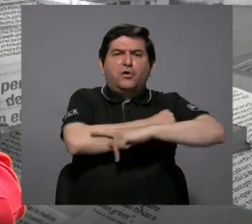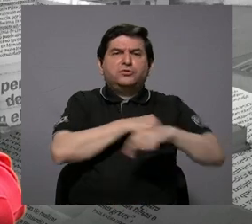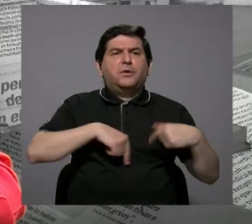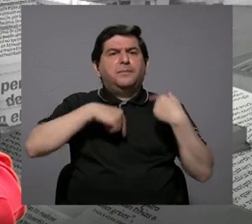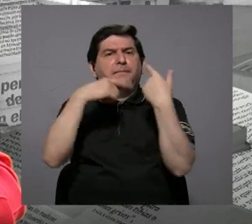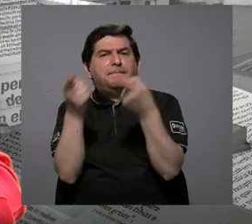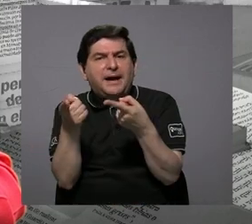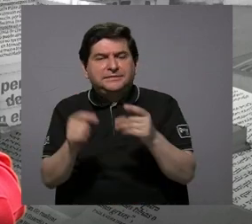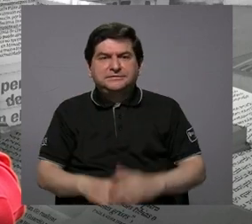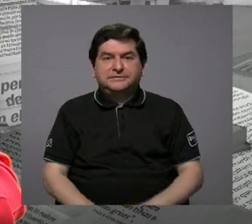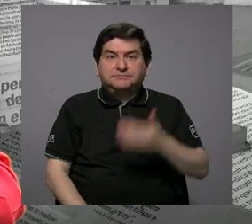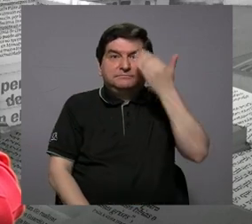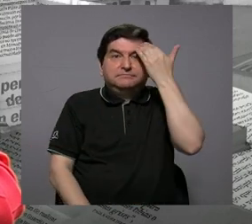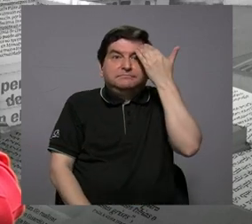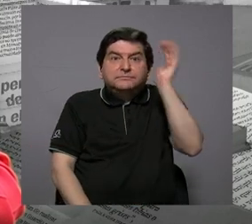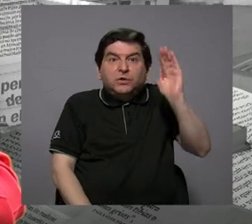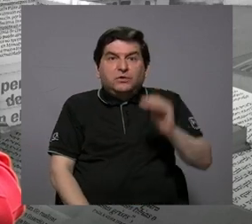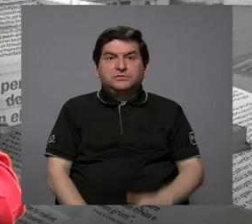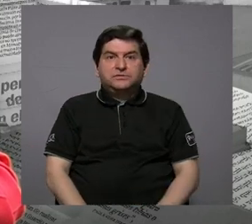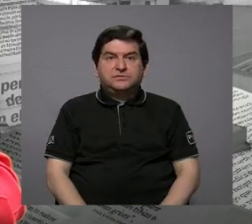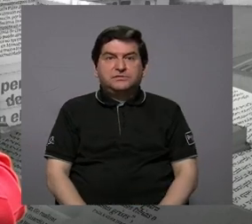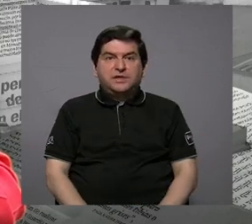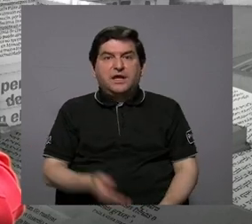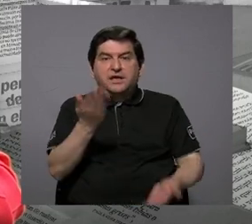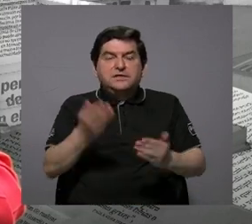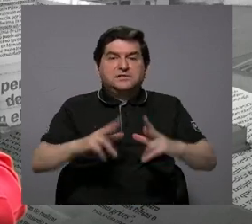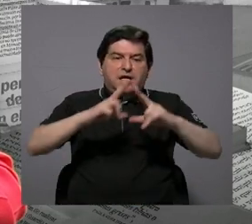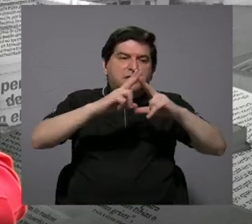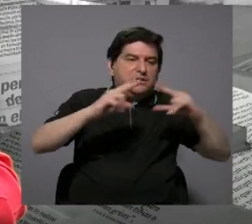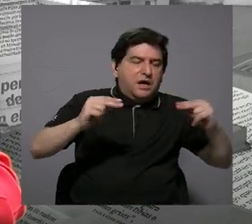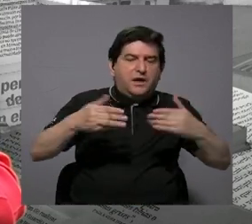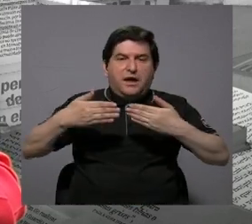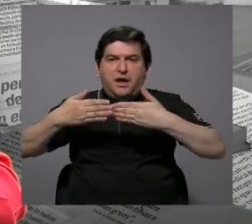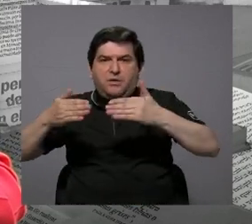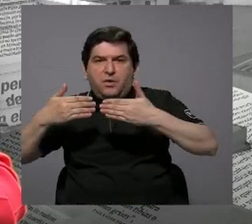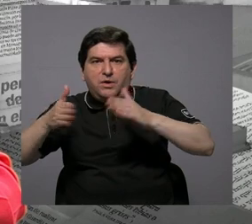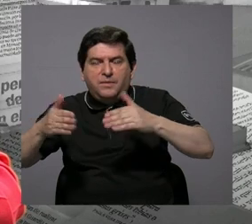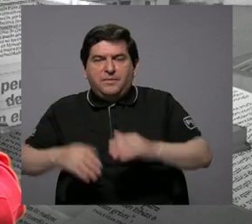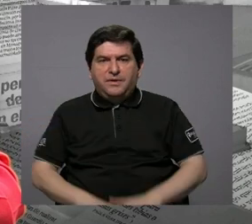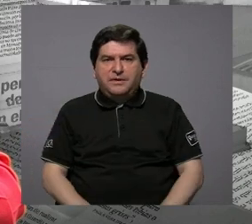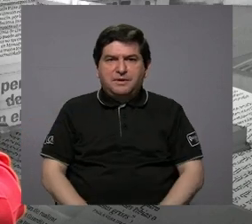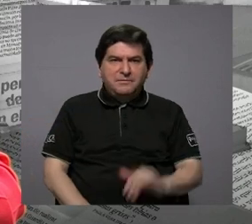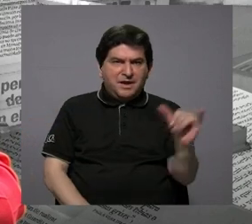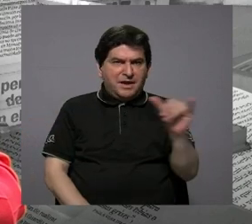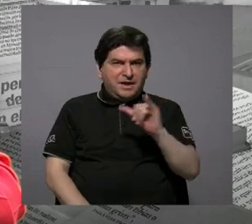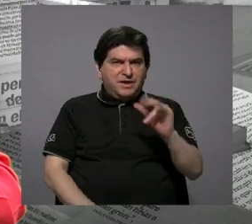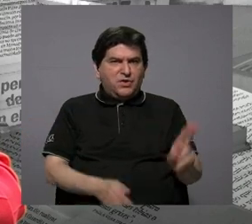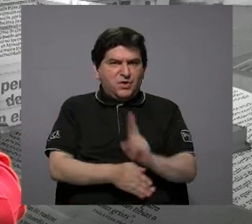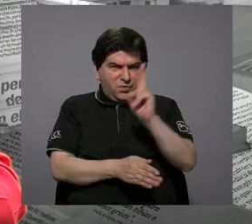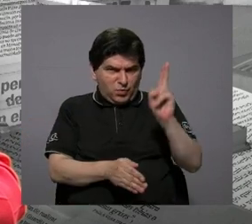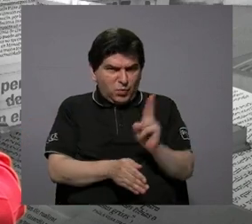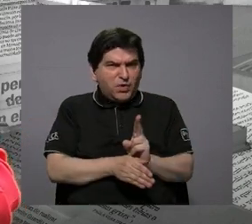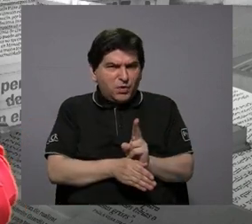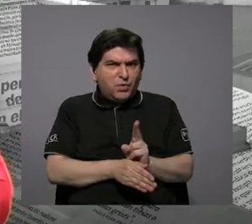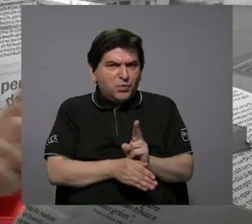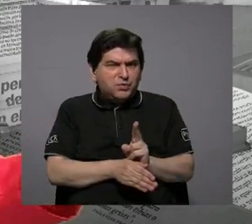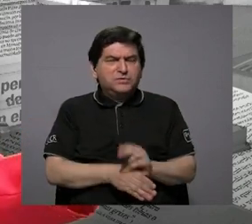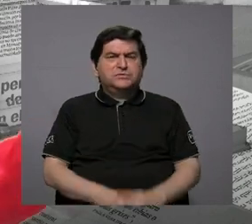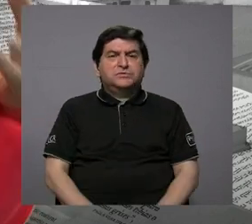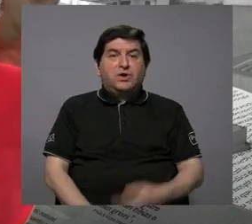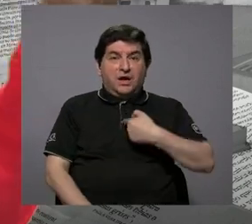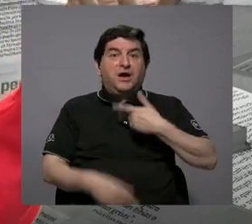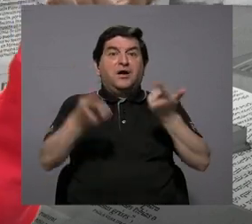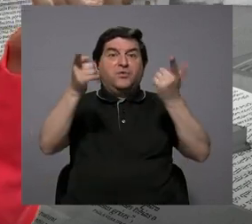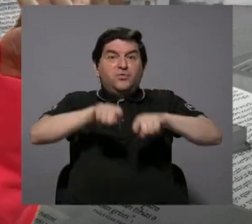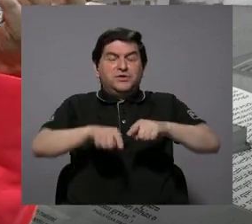Pues no sé si nuestros vecinos, Nicaragua o Panamá, tendrán el mismo uso de... Porque le pasa